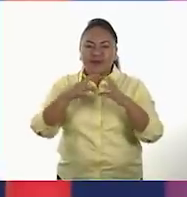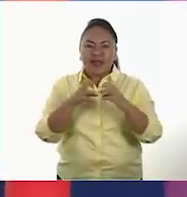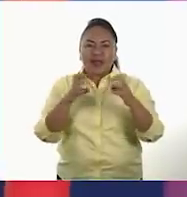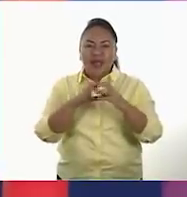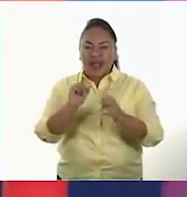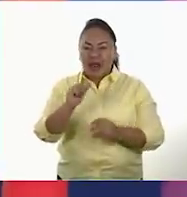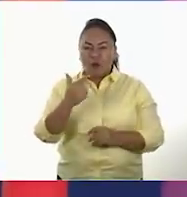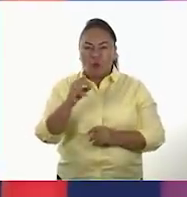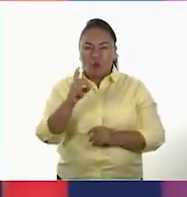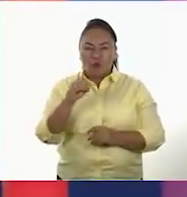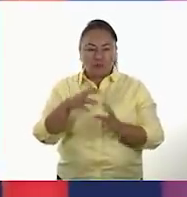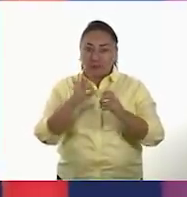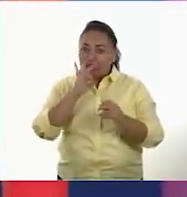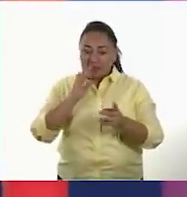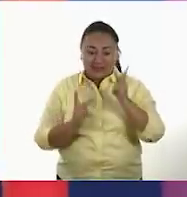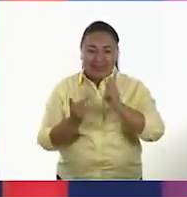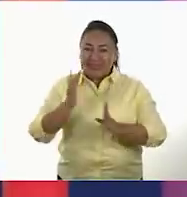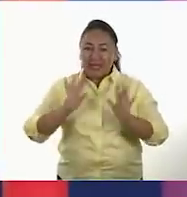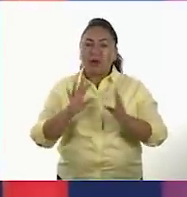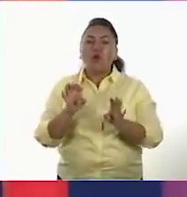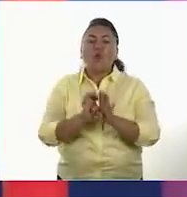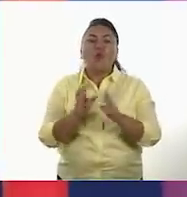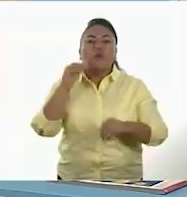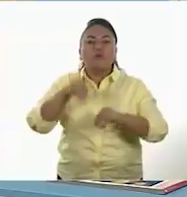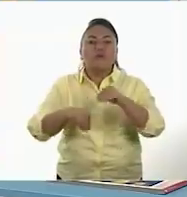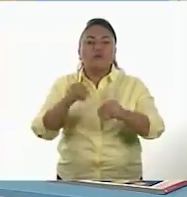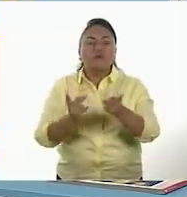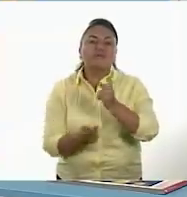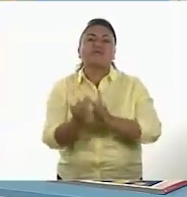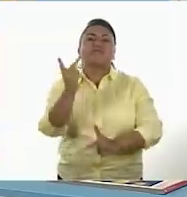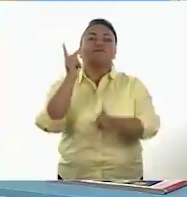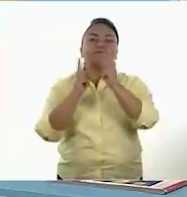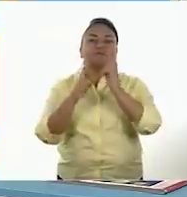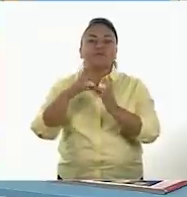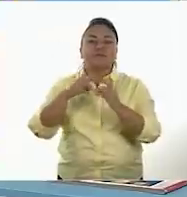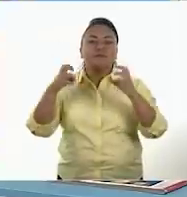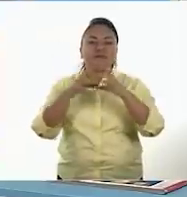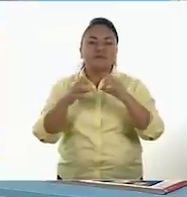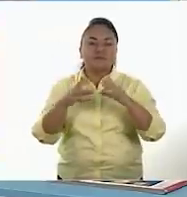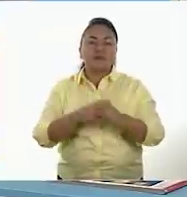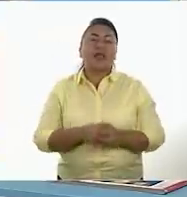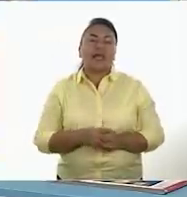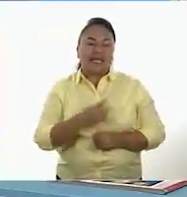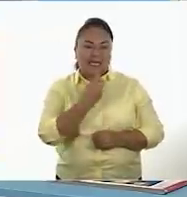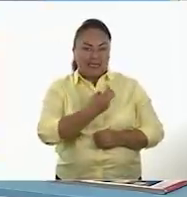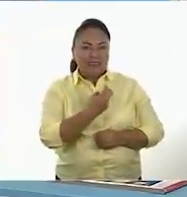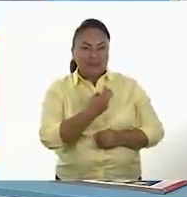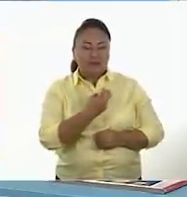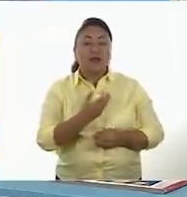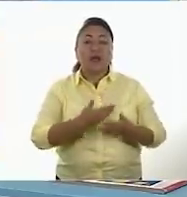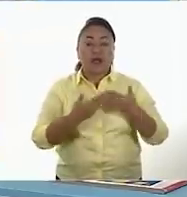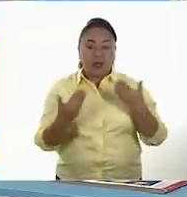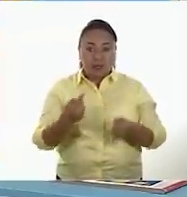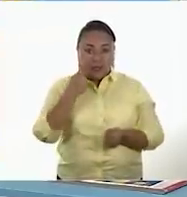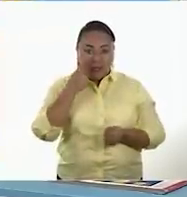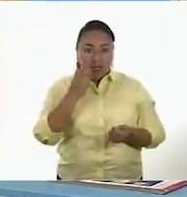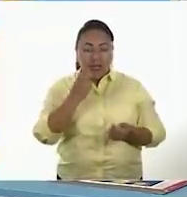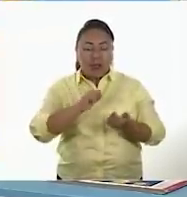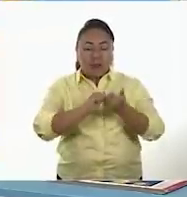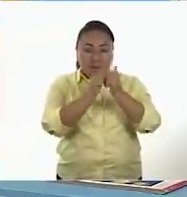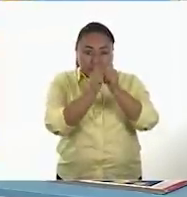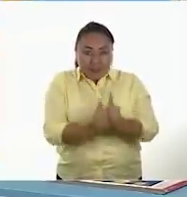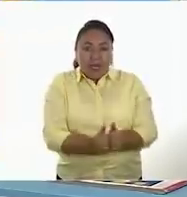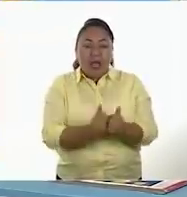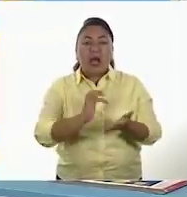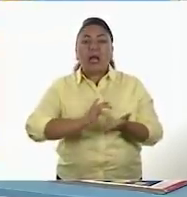hubiera habido cultivos, no hubieran podido cultivar el algodón. Claro, también podemos ver aquí que el proceso de sedentarización dio y